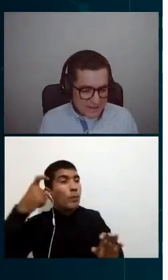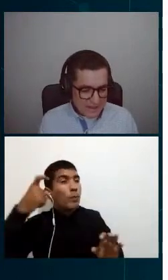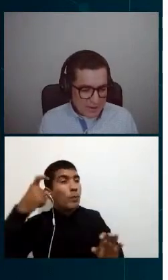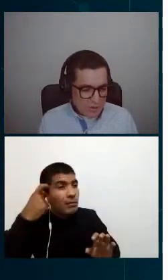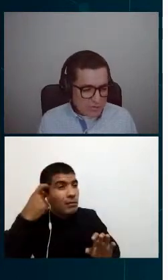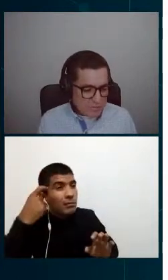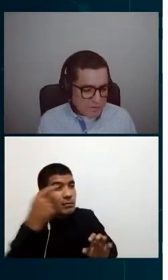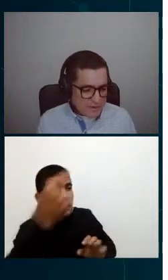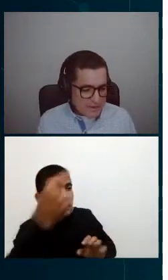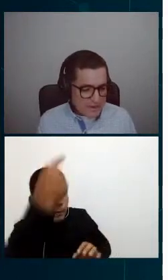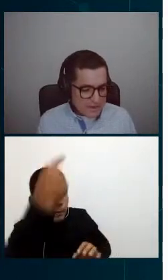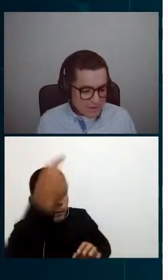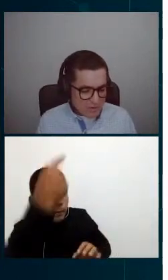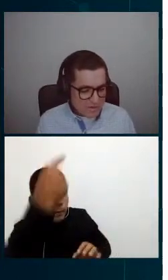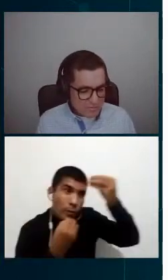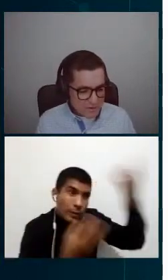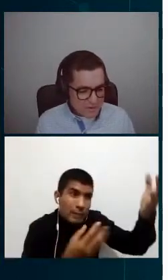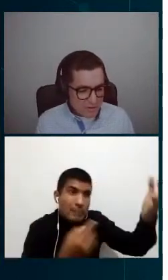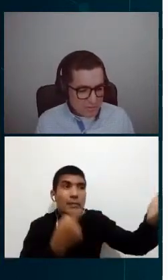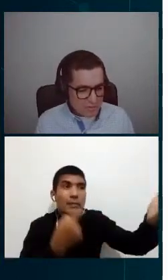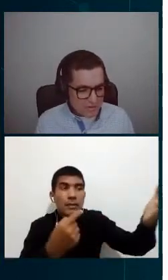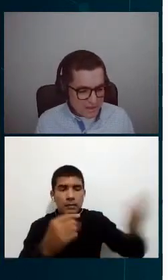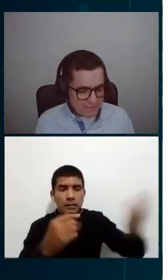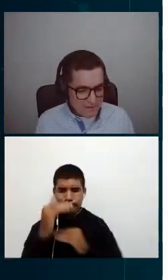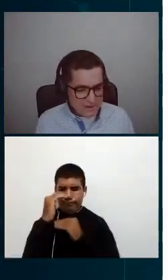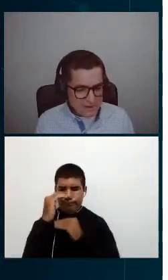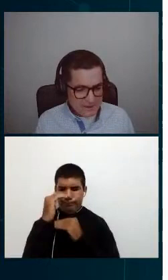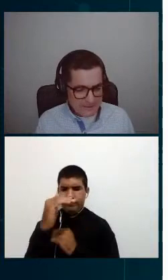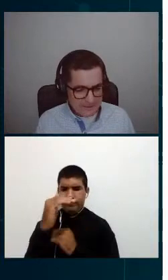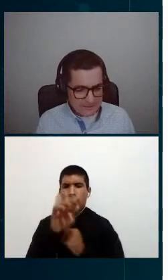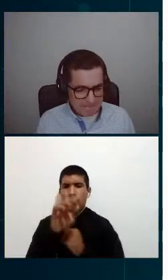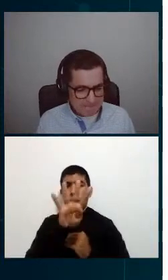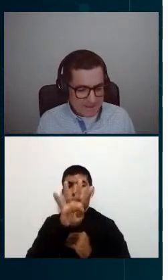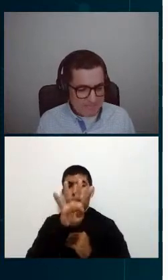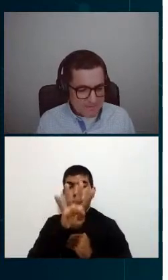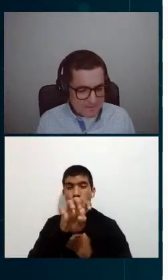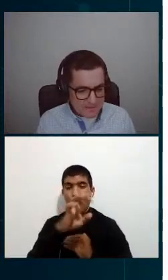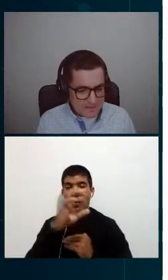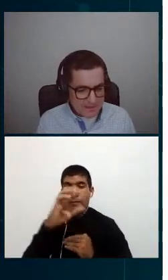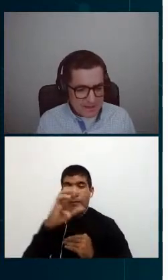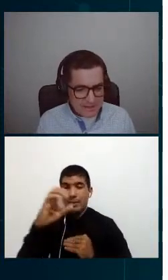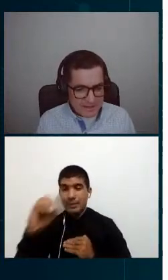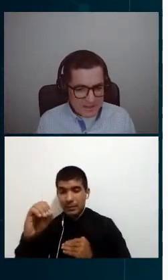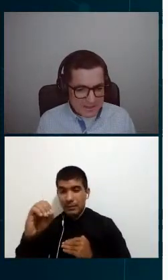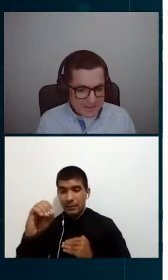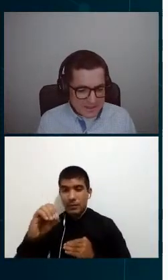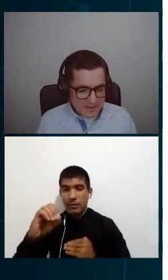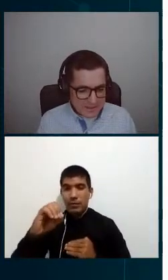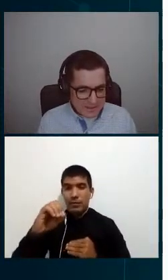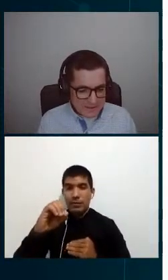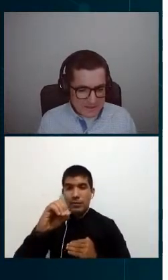no se puede no se puede cómo se llama transmitir